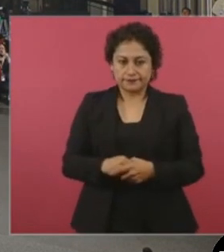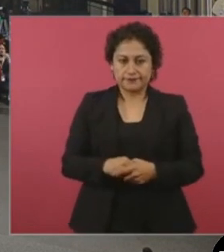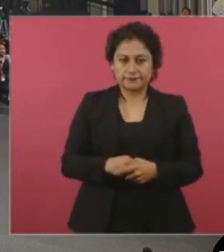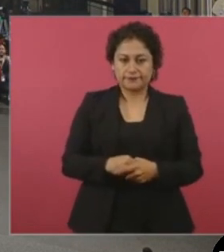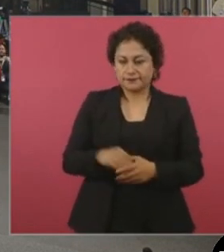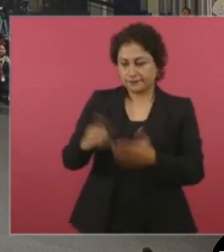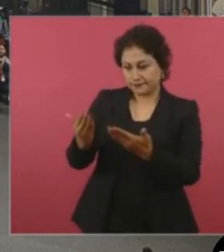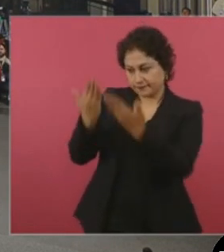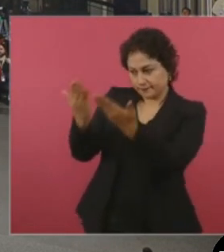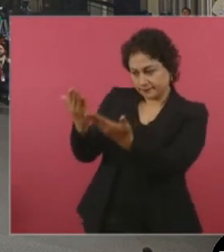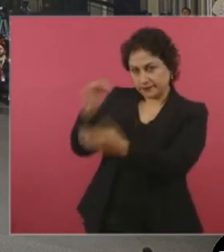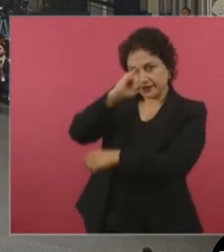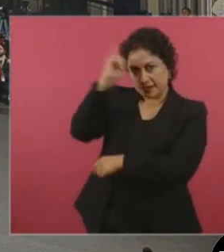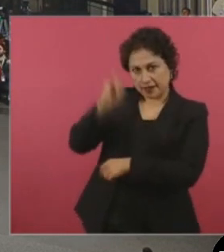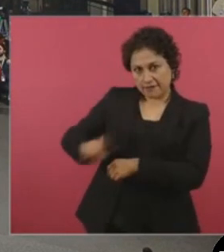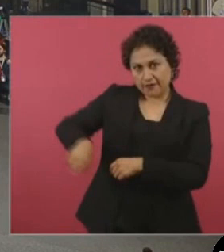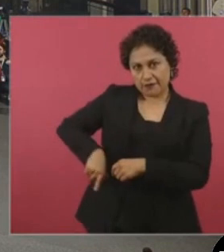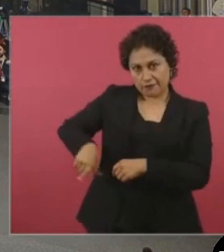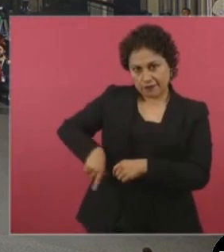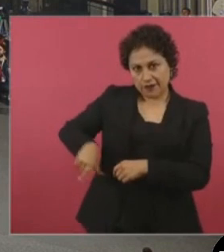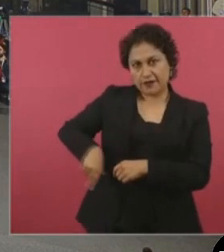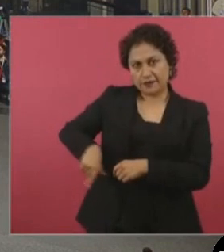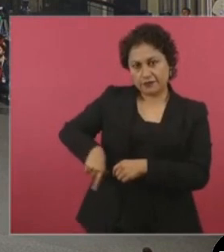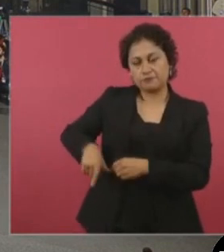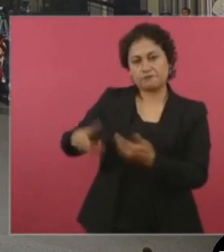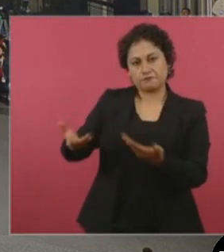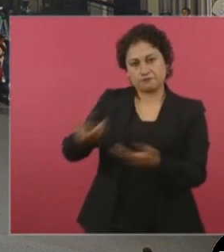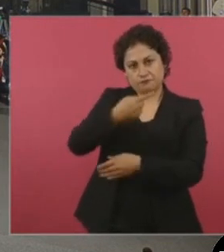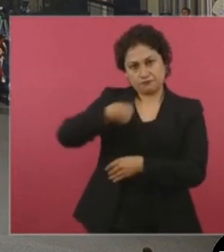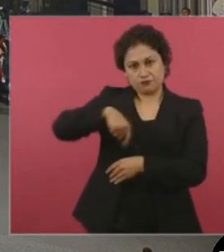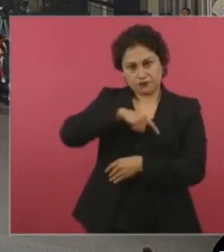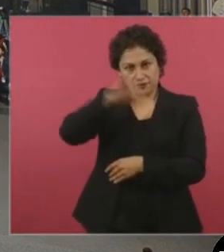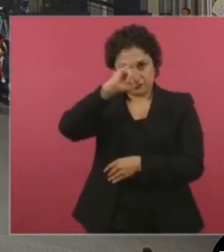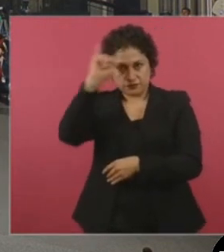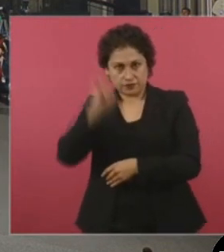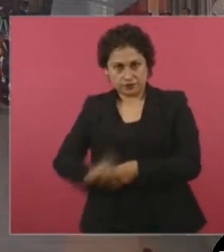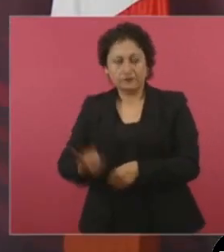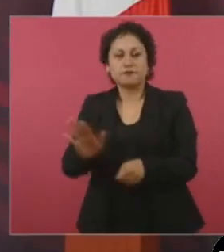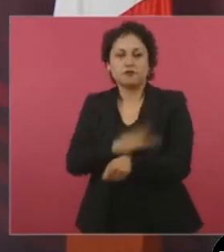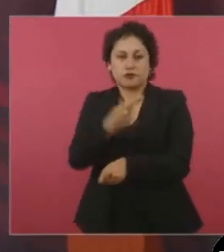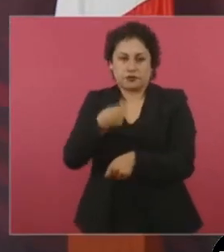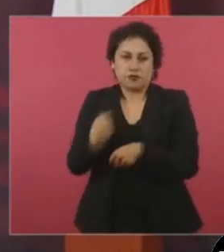jefe de gobierno, digo nuestro jefe de gobierno porque yo vivo aquí.